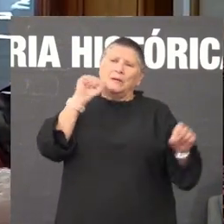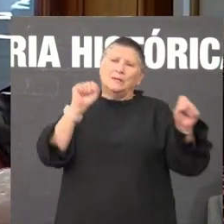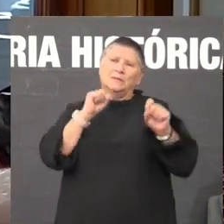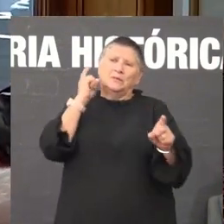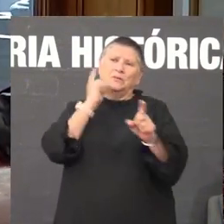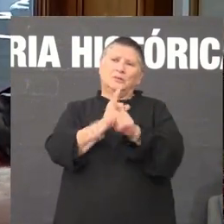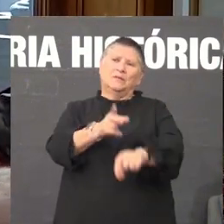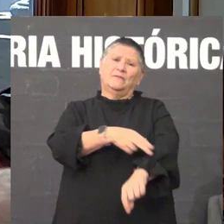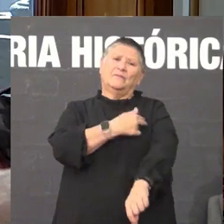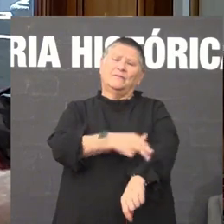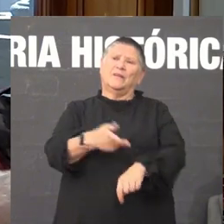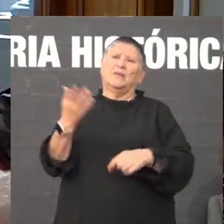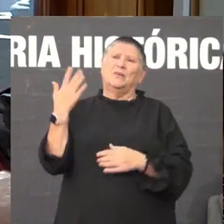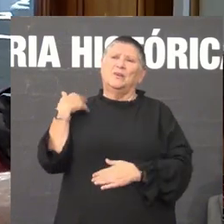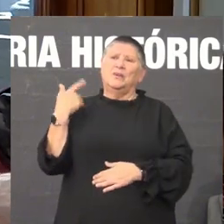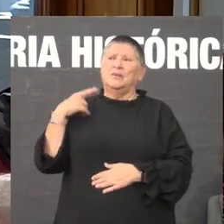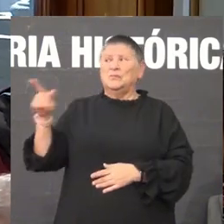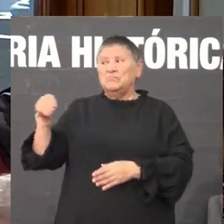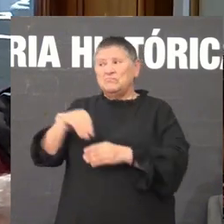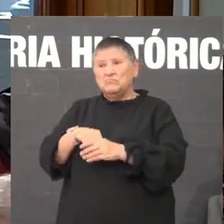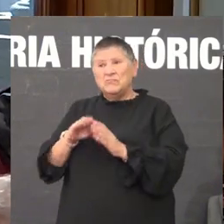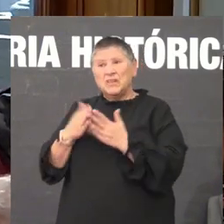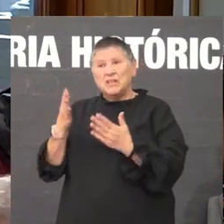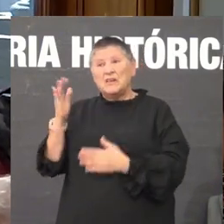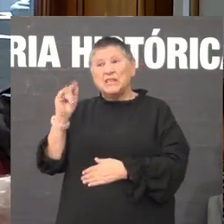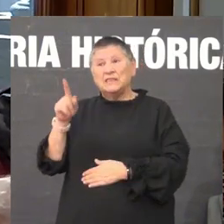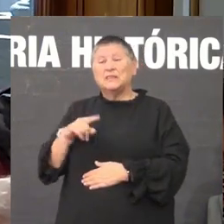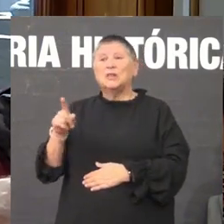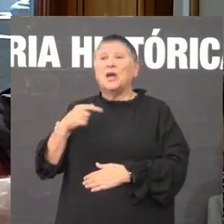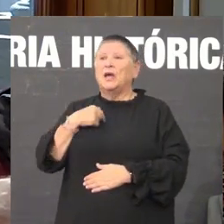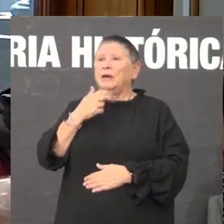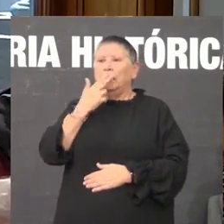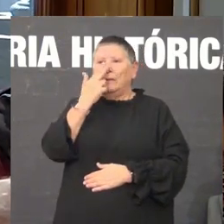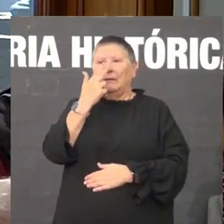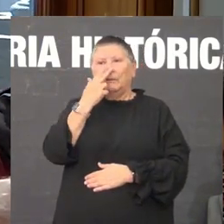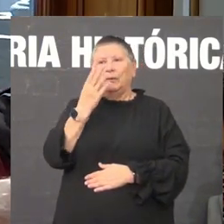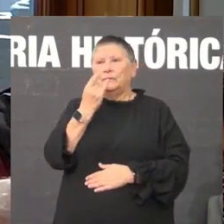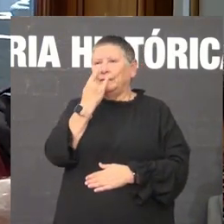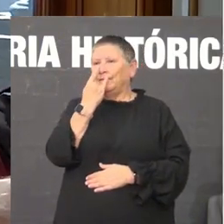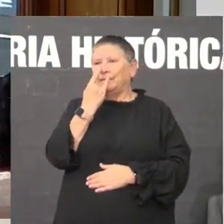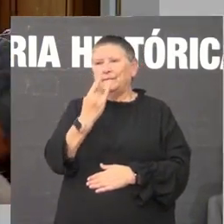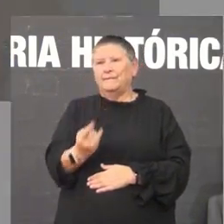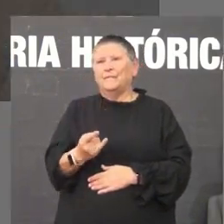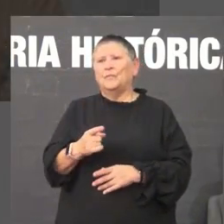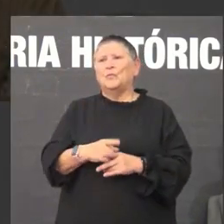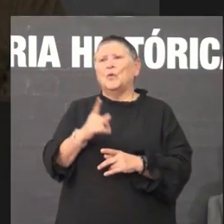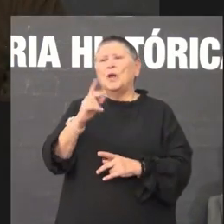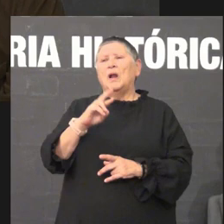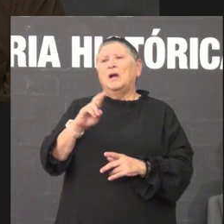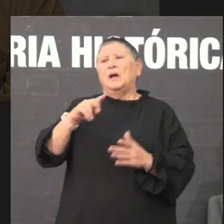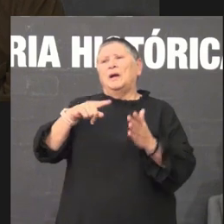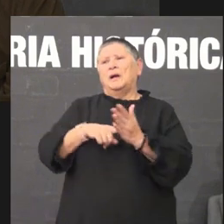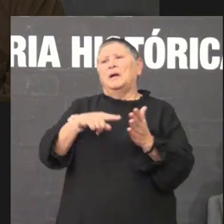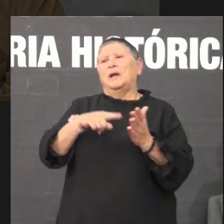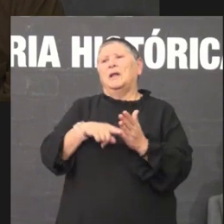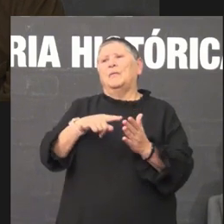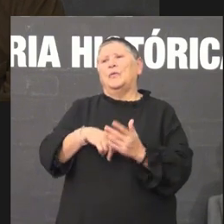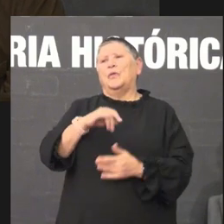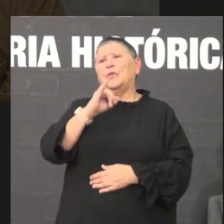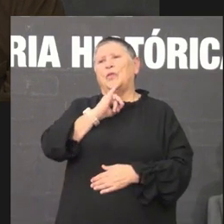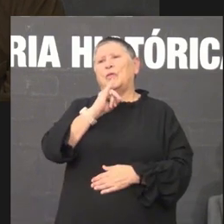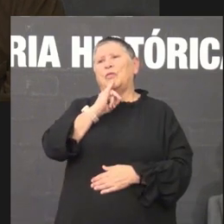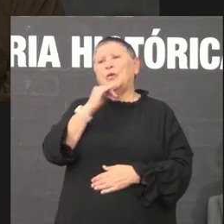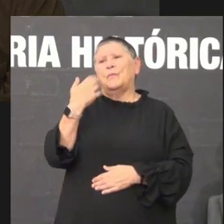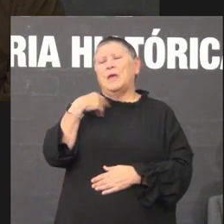contemplas non teo un libro e a mi me parece fascinante que a reivindicación do idioma pola resistencia armada antifranquista nos anos